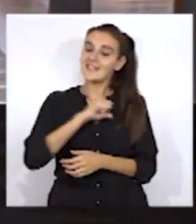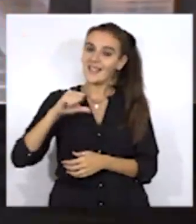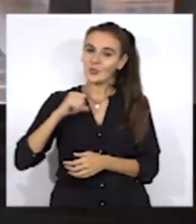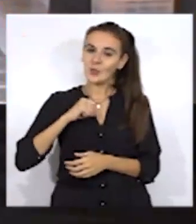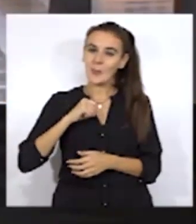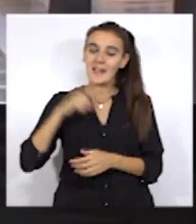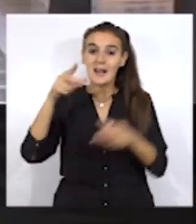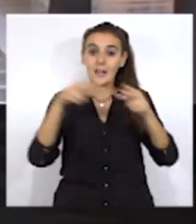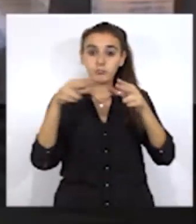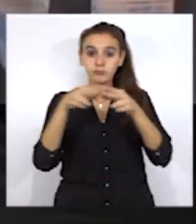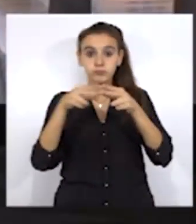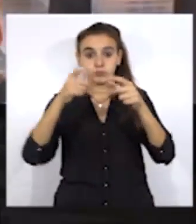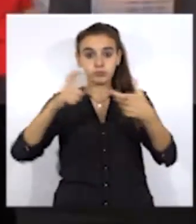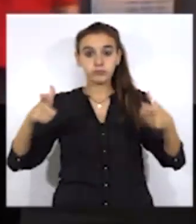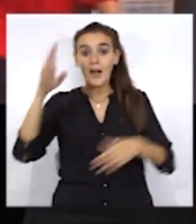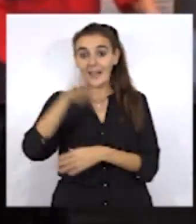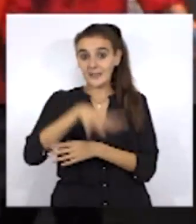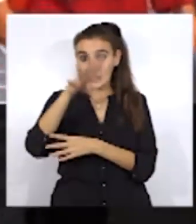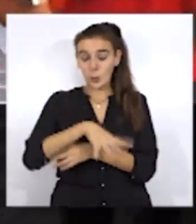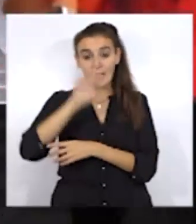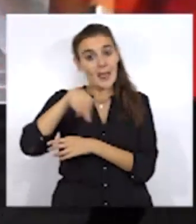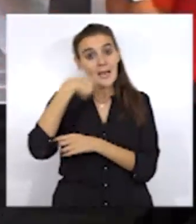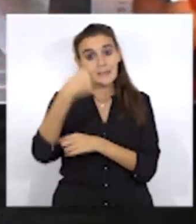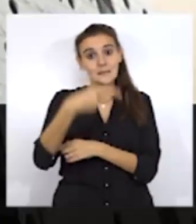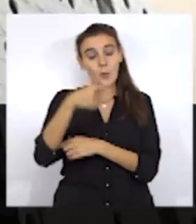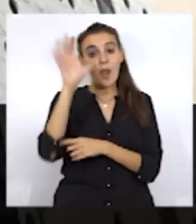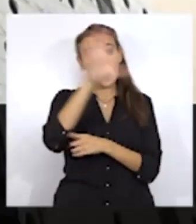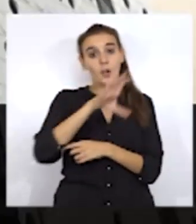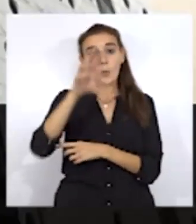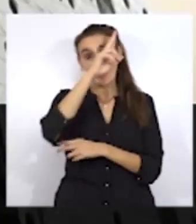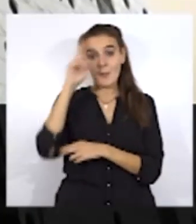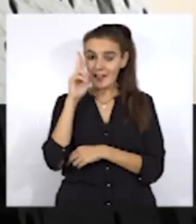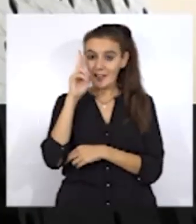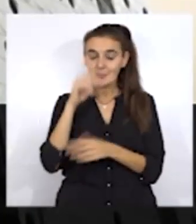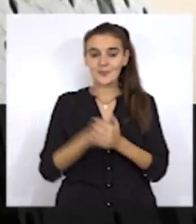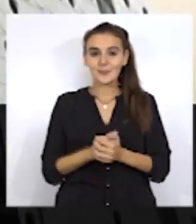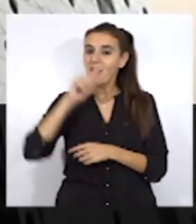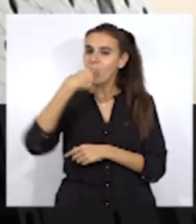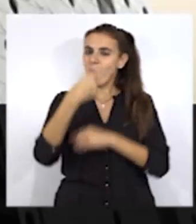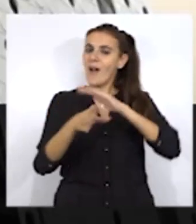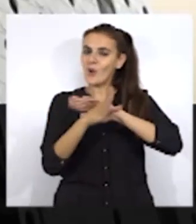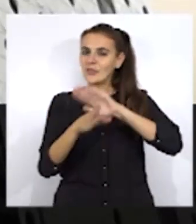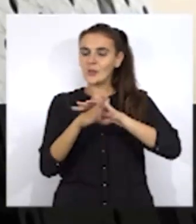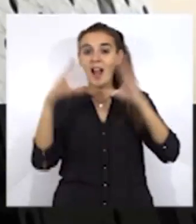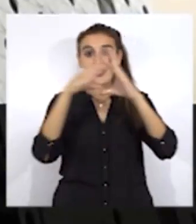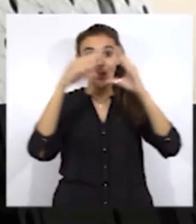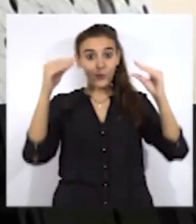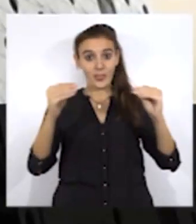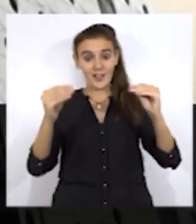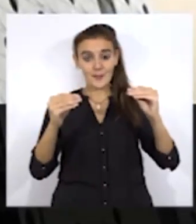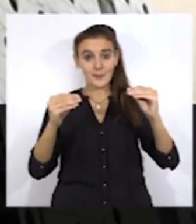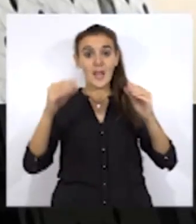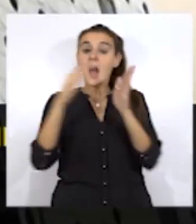Cataluña, seguida de la Comunidad de Madrid. A continuación se sitúan Andalucía, la Comunidad Valenciana y las